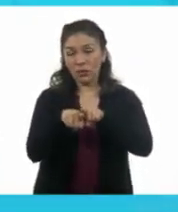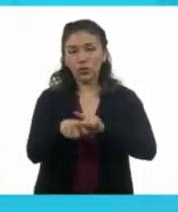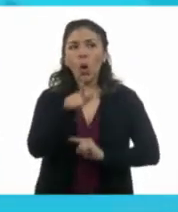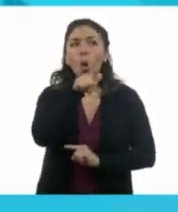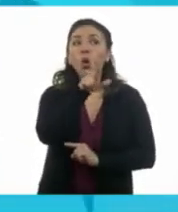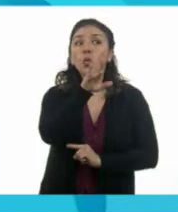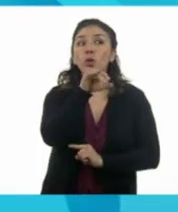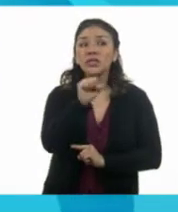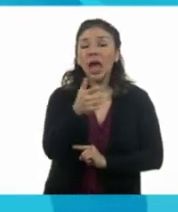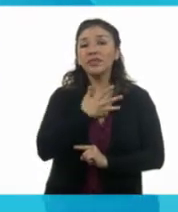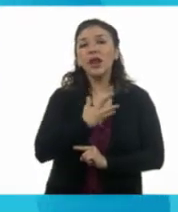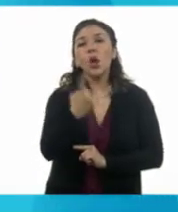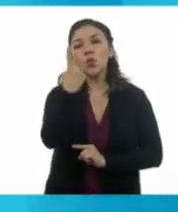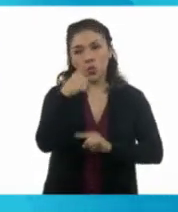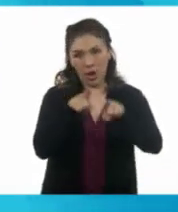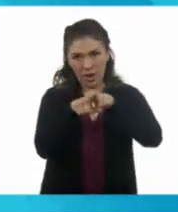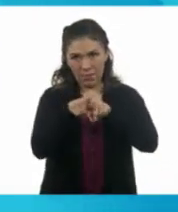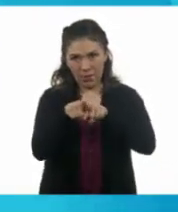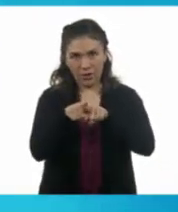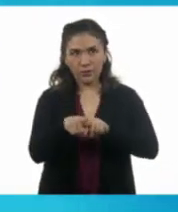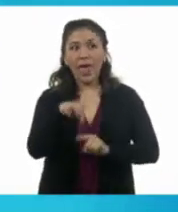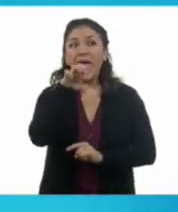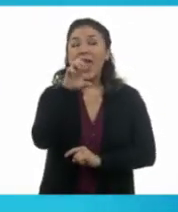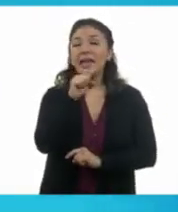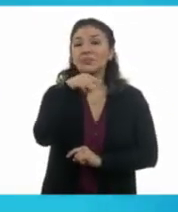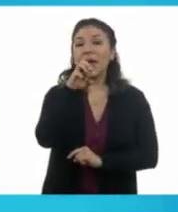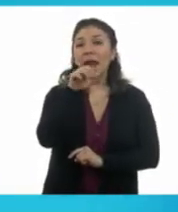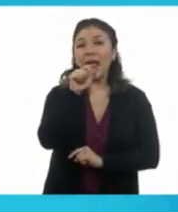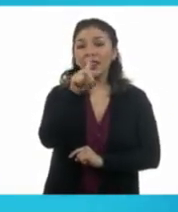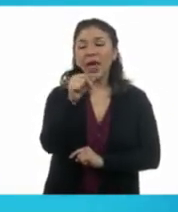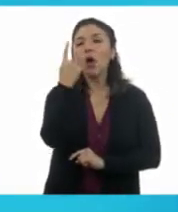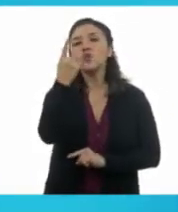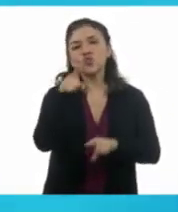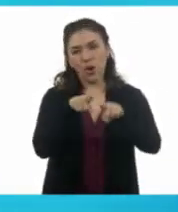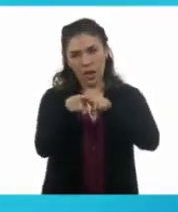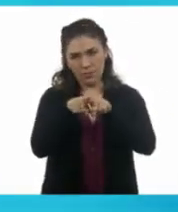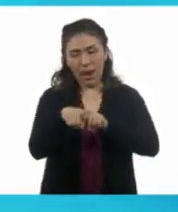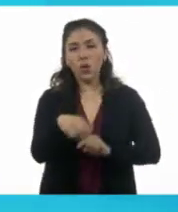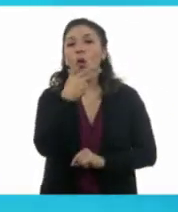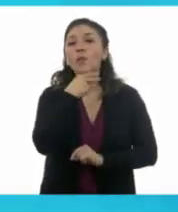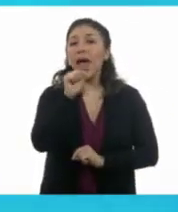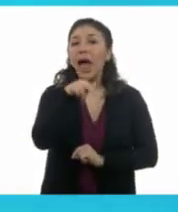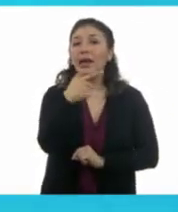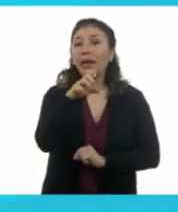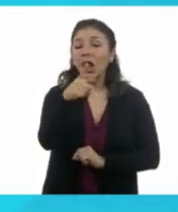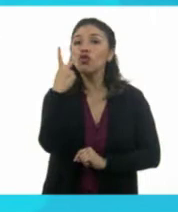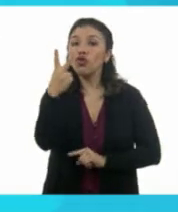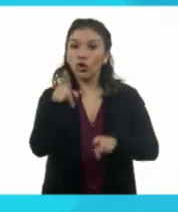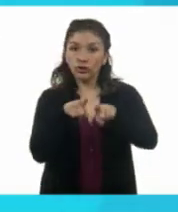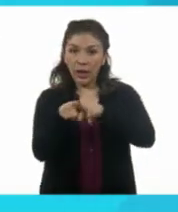Luisa. Luisa tiene uno. Esmeralda. Esmeralda tiene uno. Ángel. Dos.